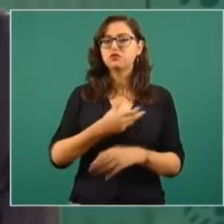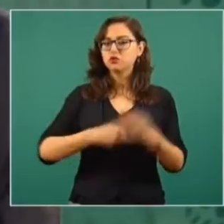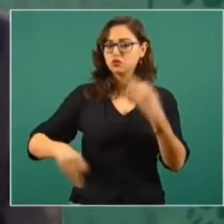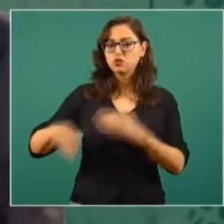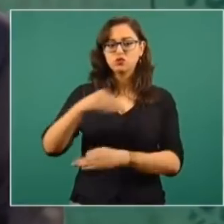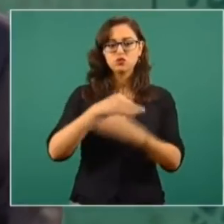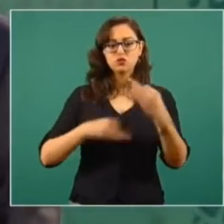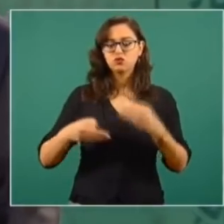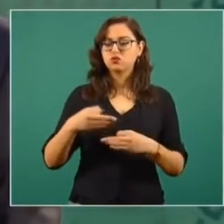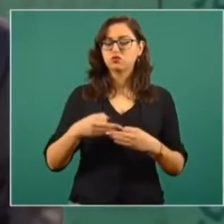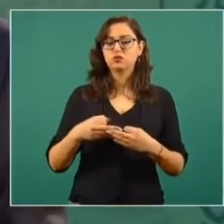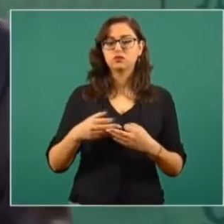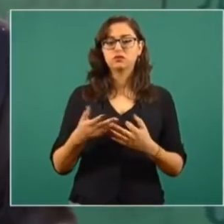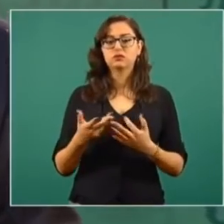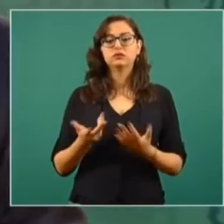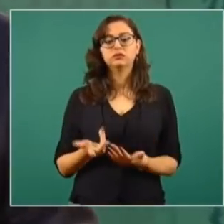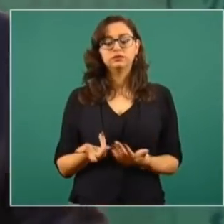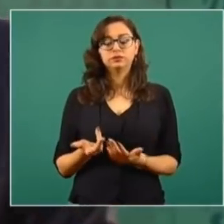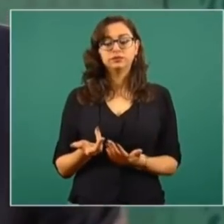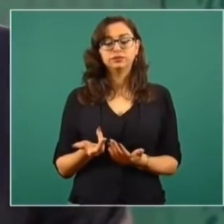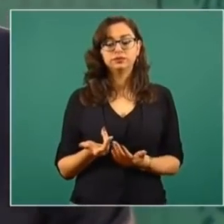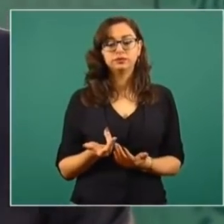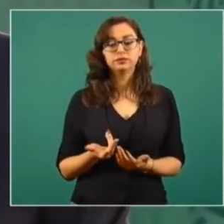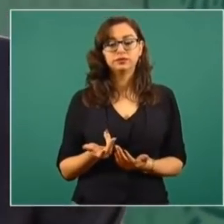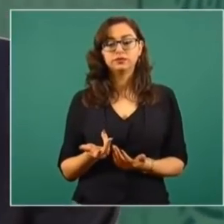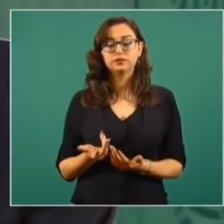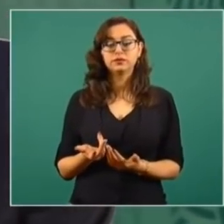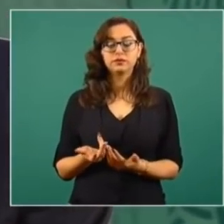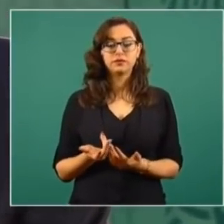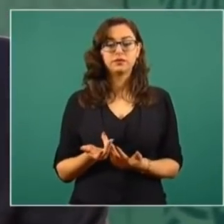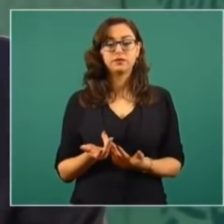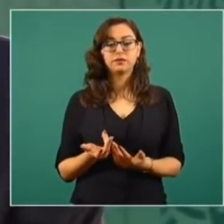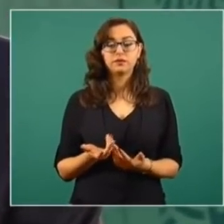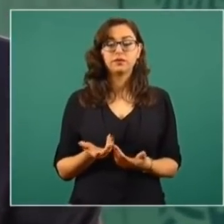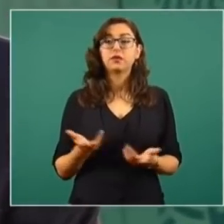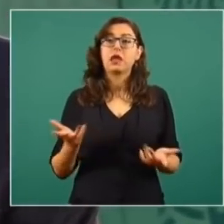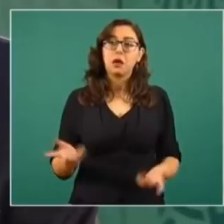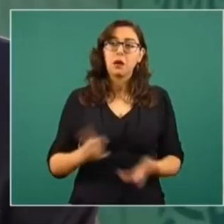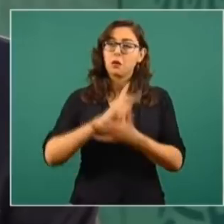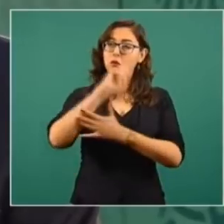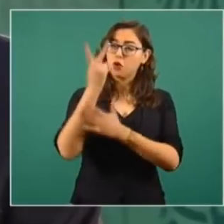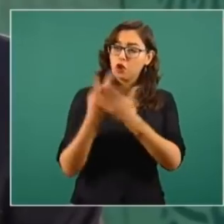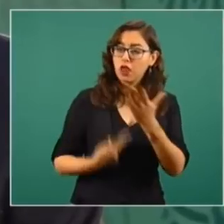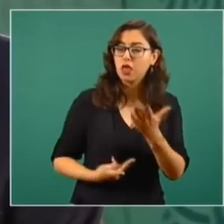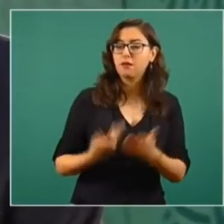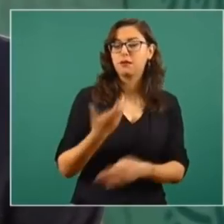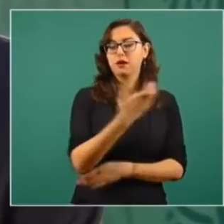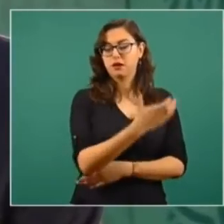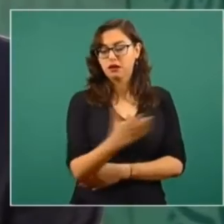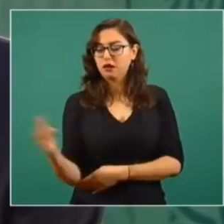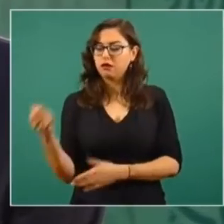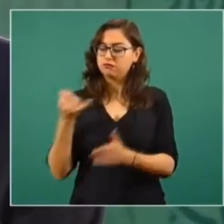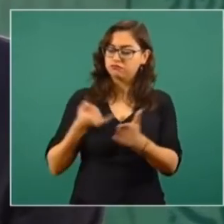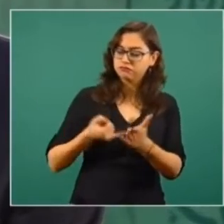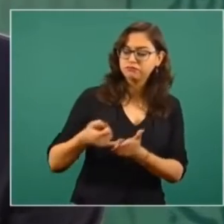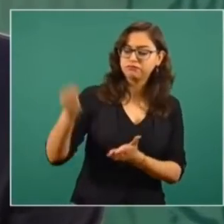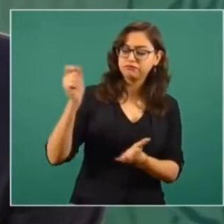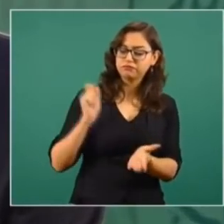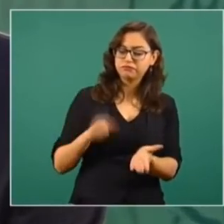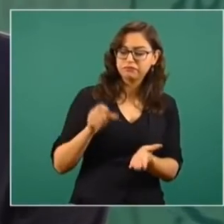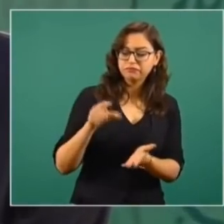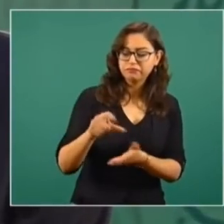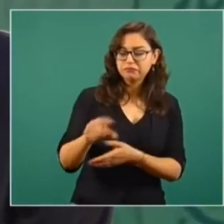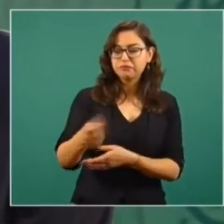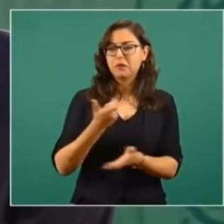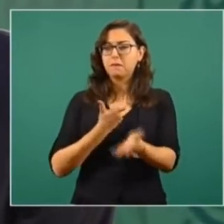Seguir con los programas como Sembrando Vida, con los precios de